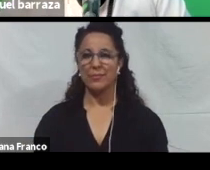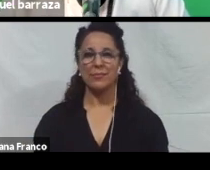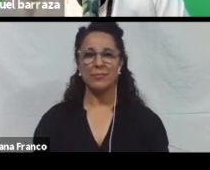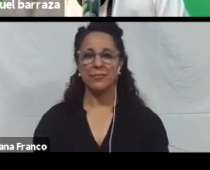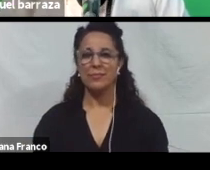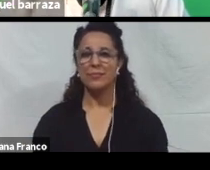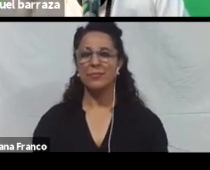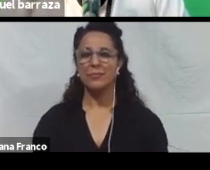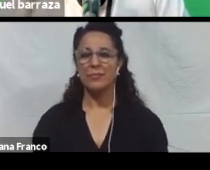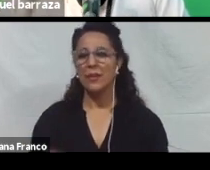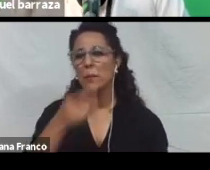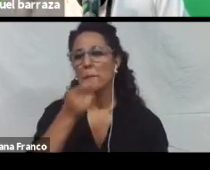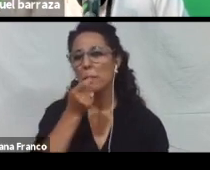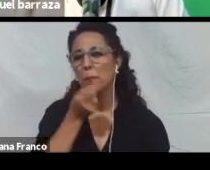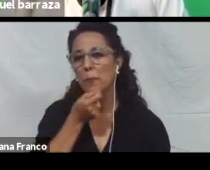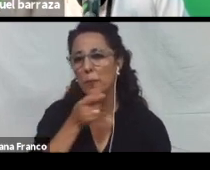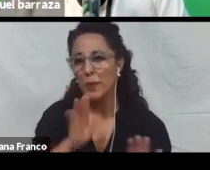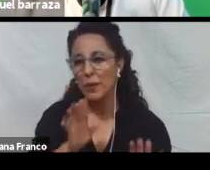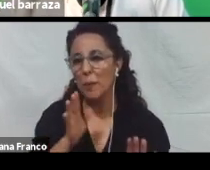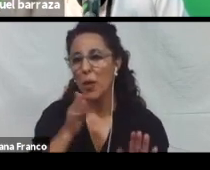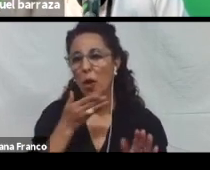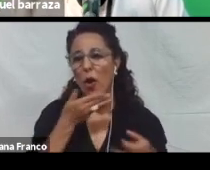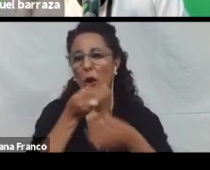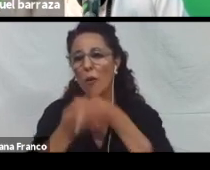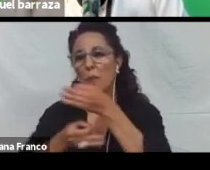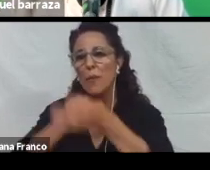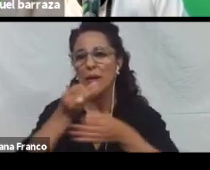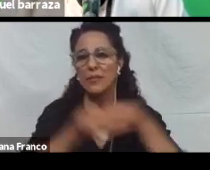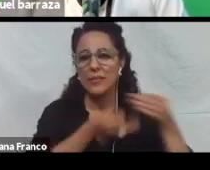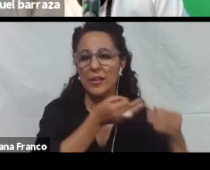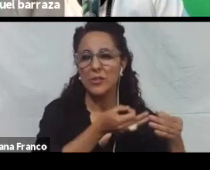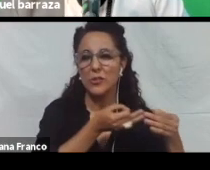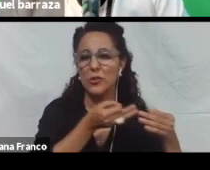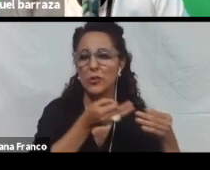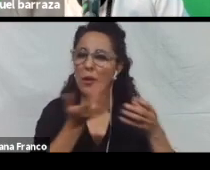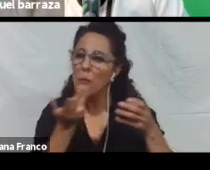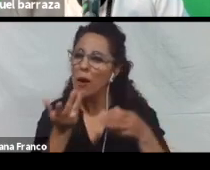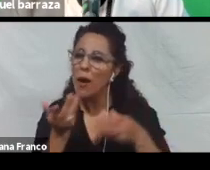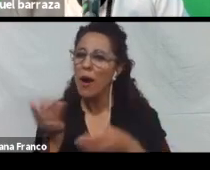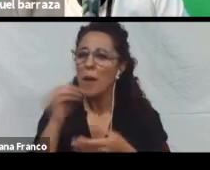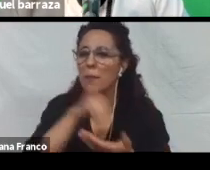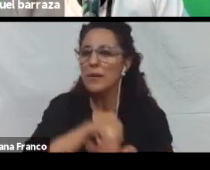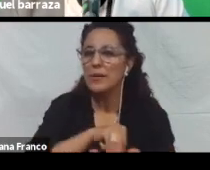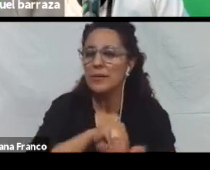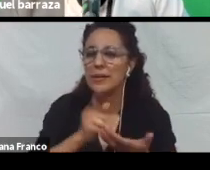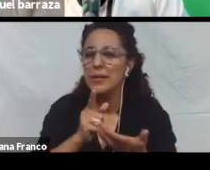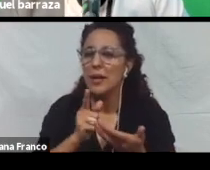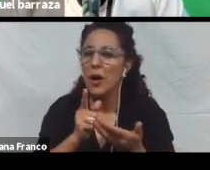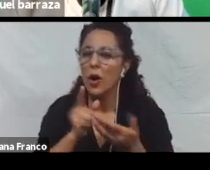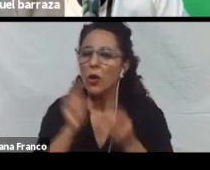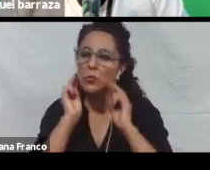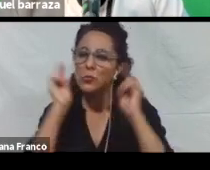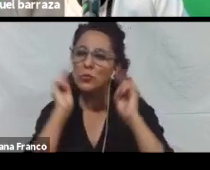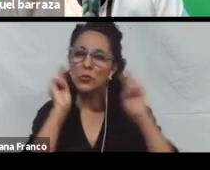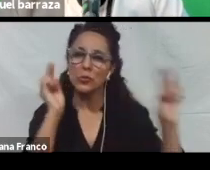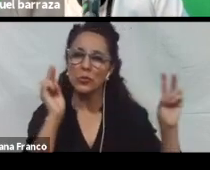Por ejemplo. Si en la conversación. Estamos aplicando un sonido. Que comunica. Que. Y ese